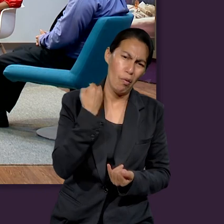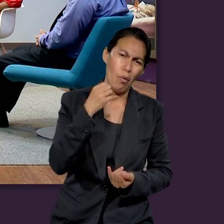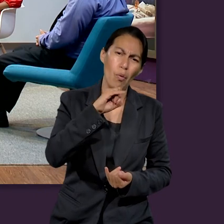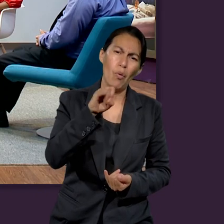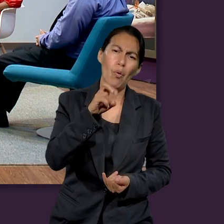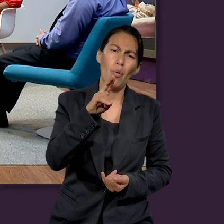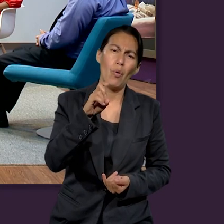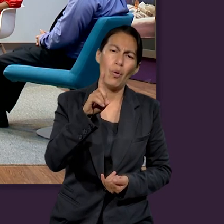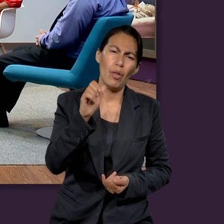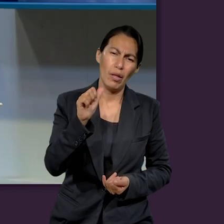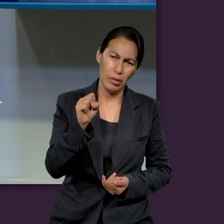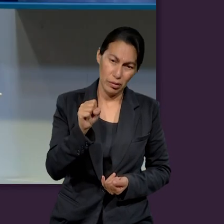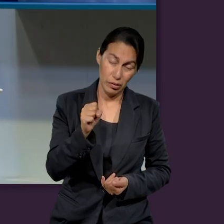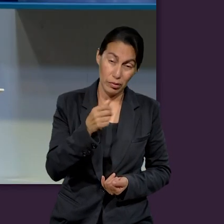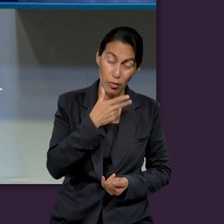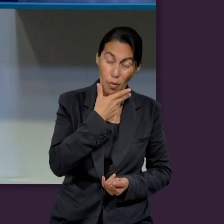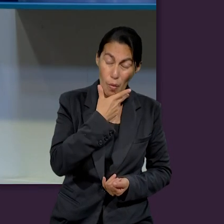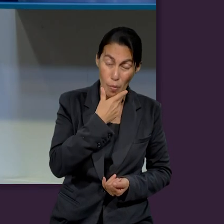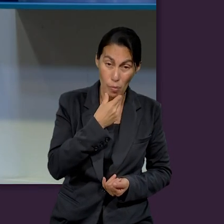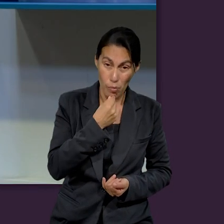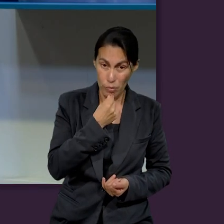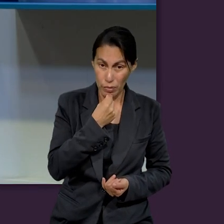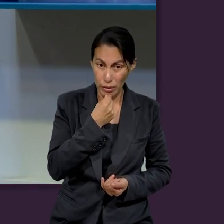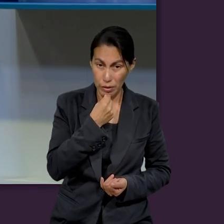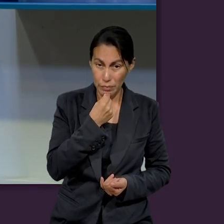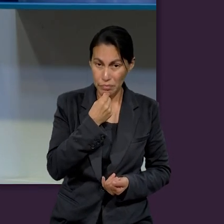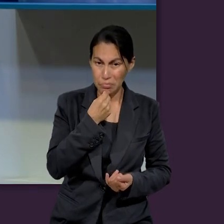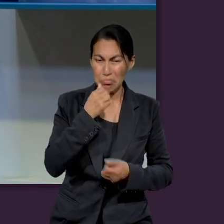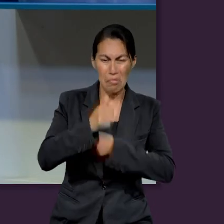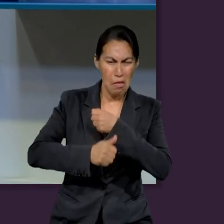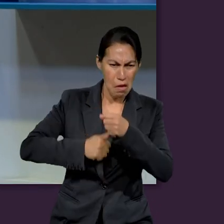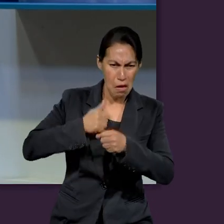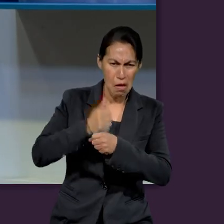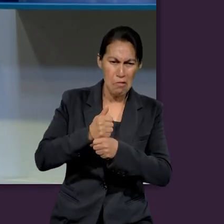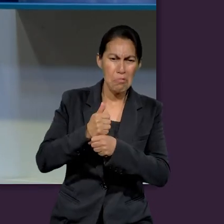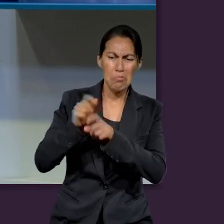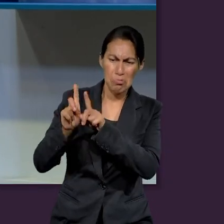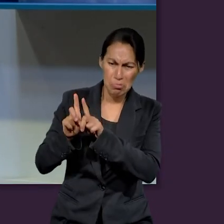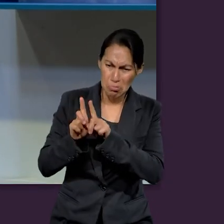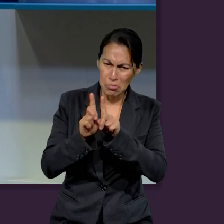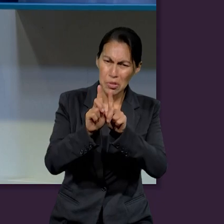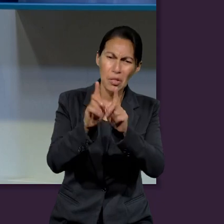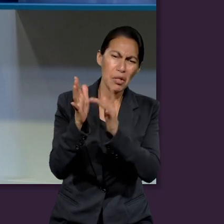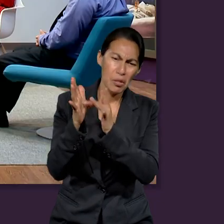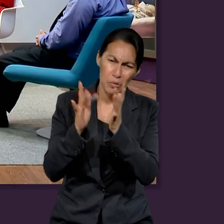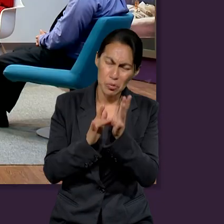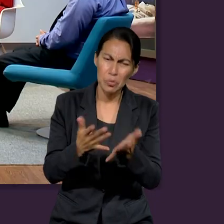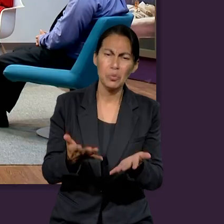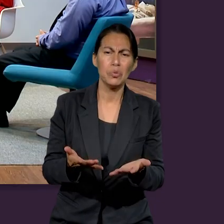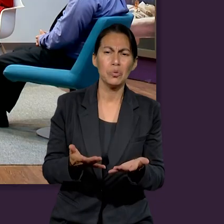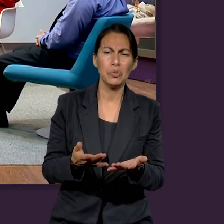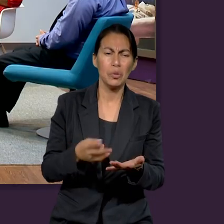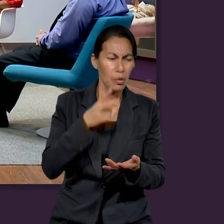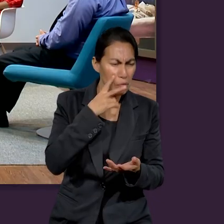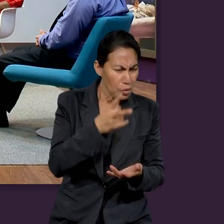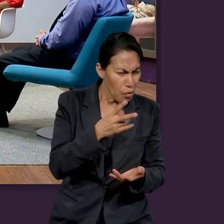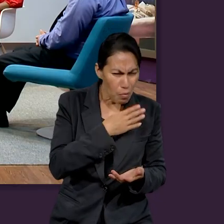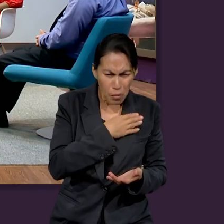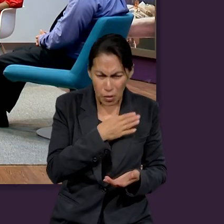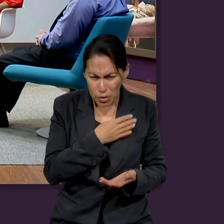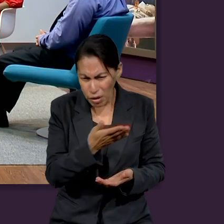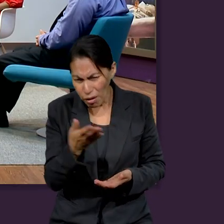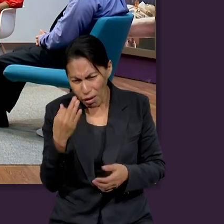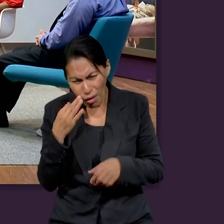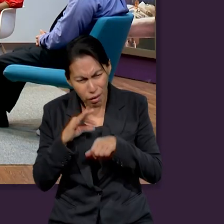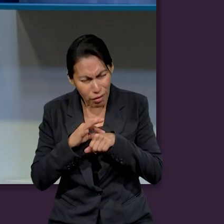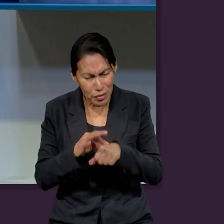Judas. Judas, este hombre que pasó años a los pies del Maestro, que pasó tiempo viendo